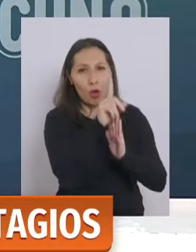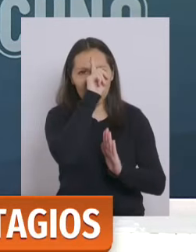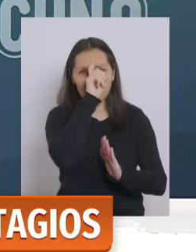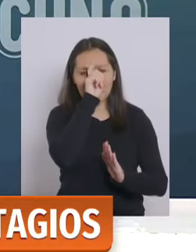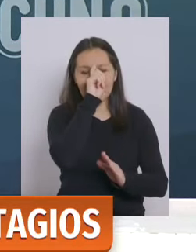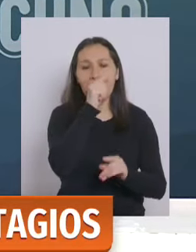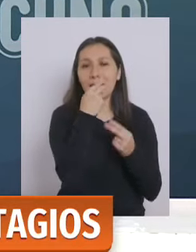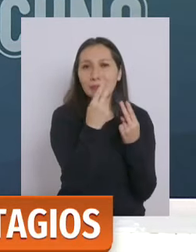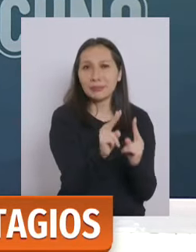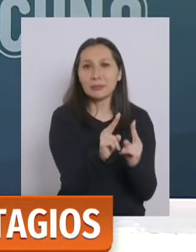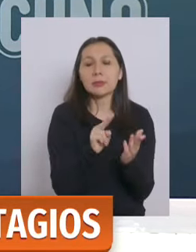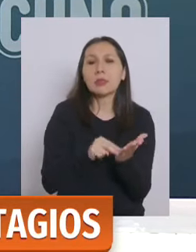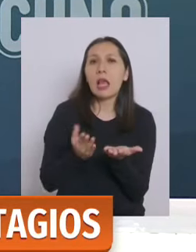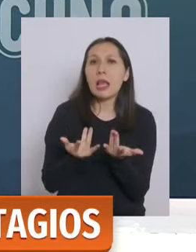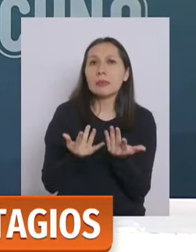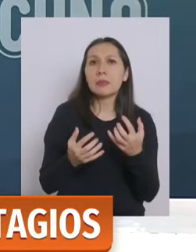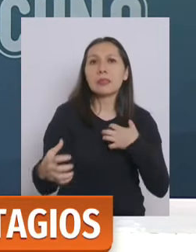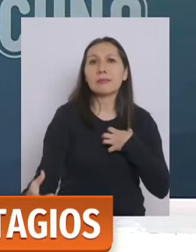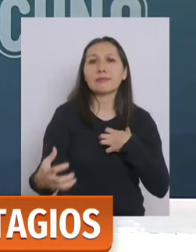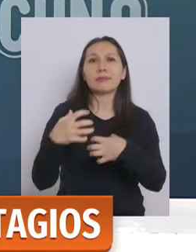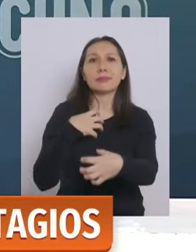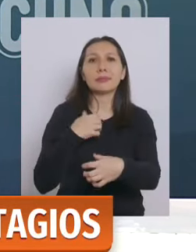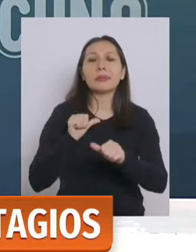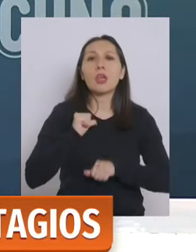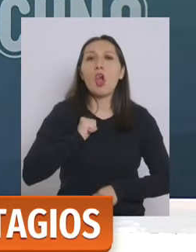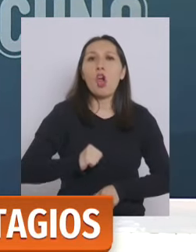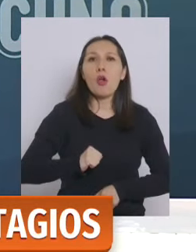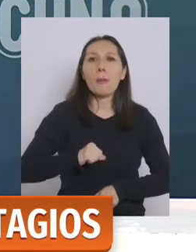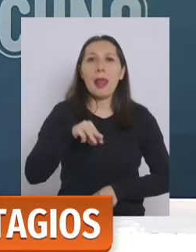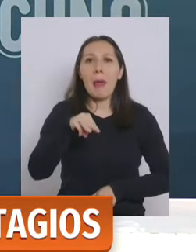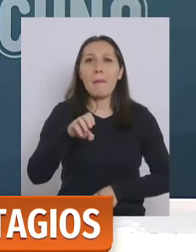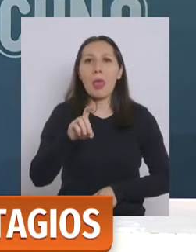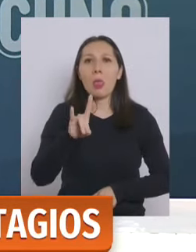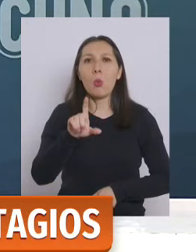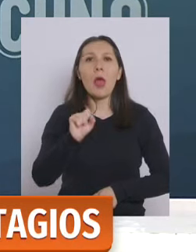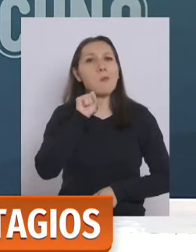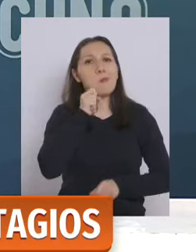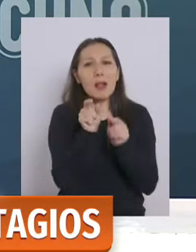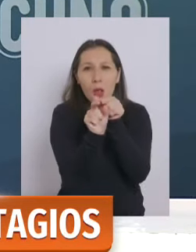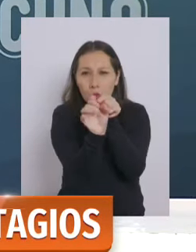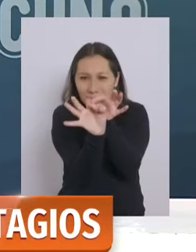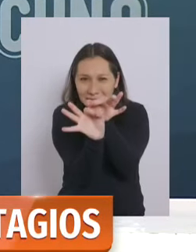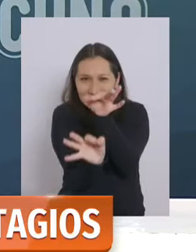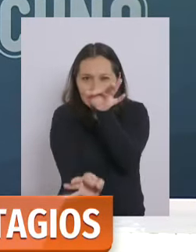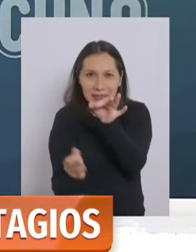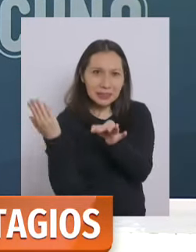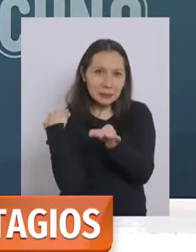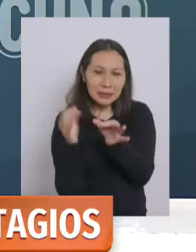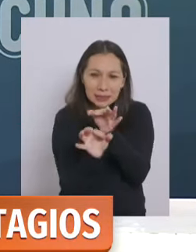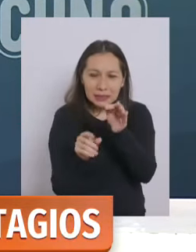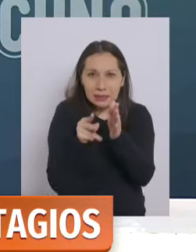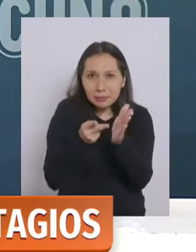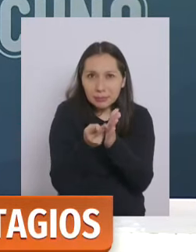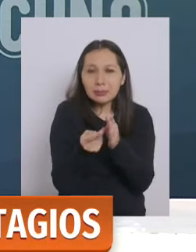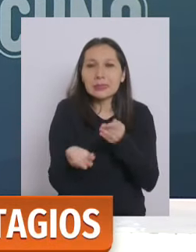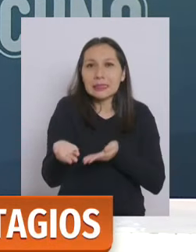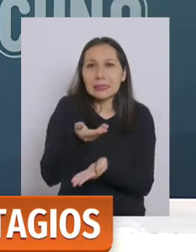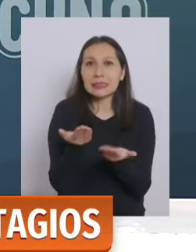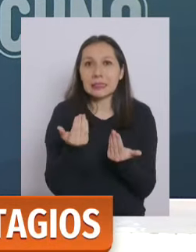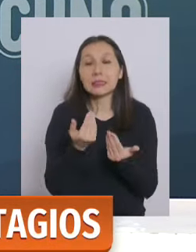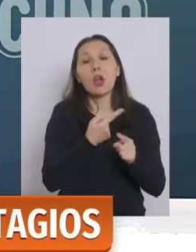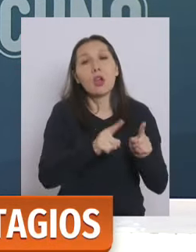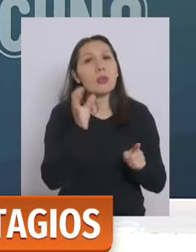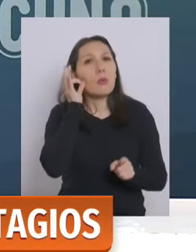en la espera de un trasplante de médula que ya sé que está todo marchando bien y también a María Teresa